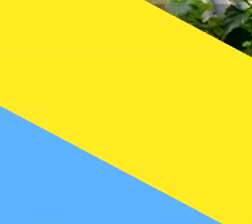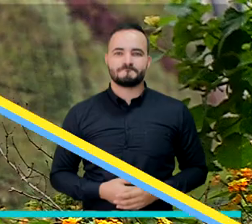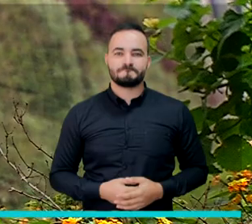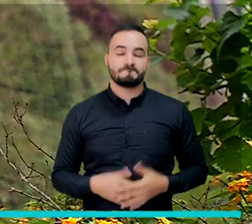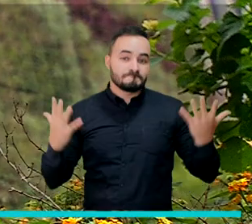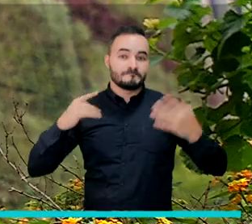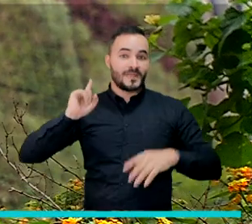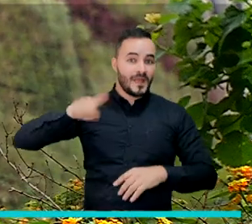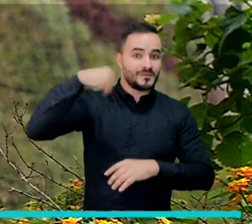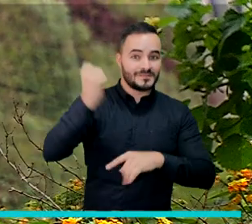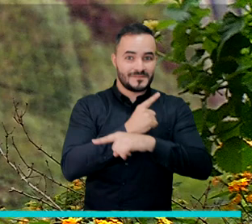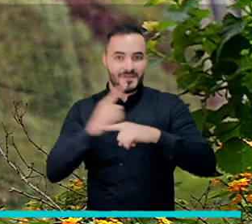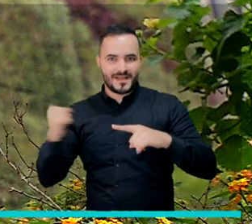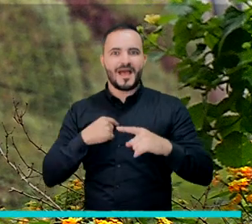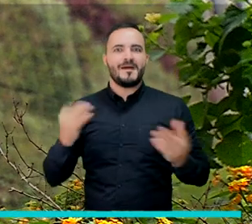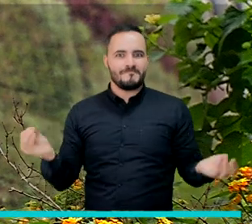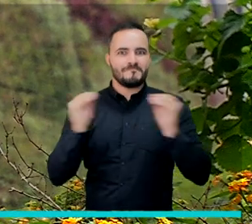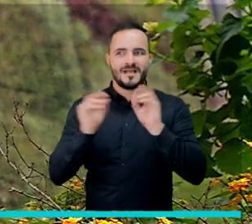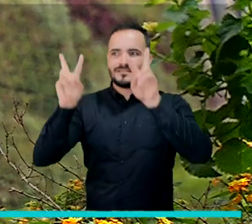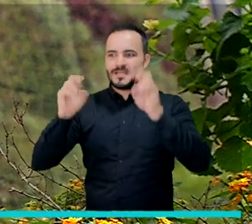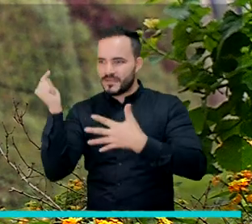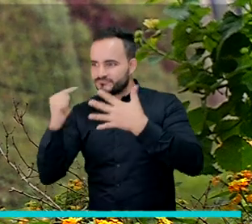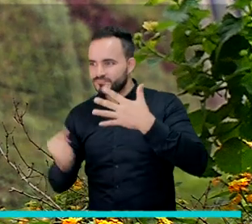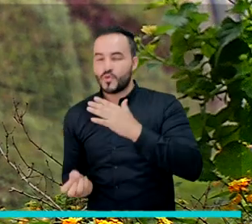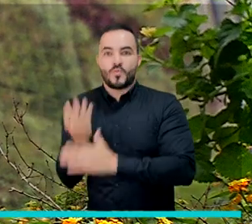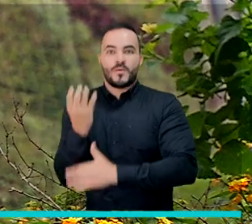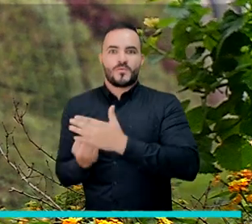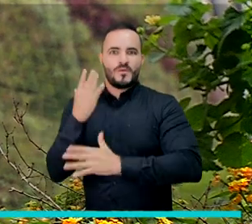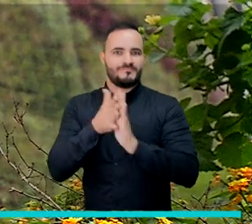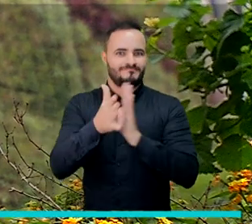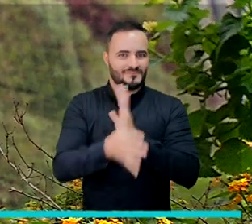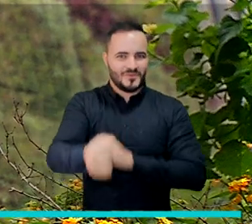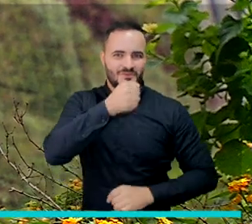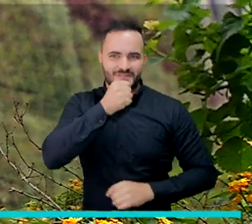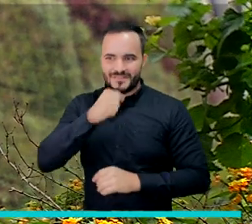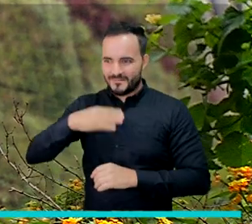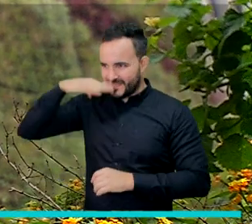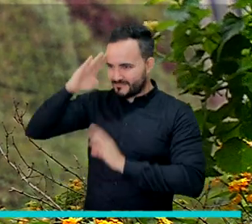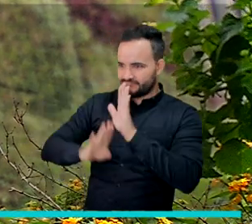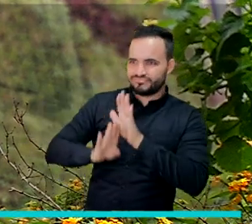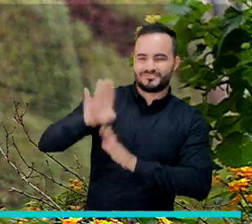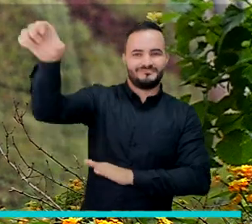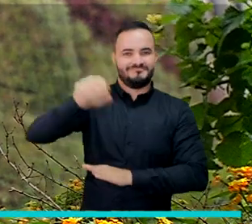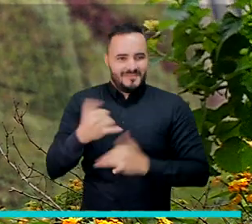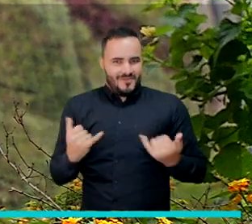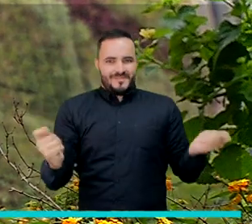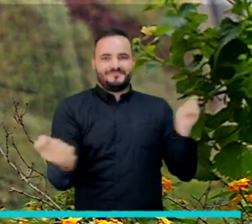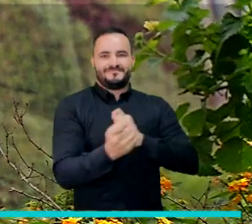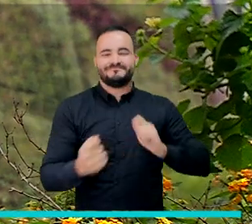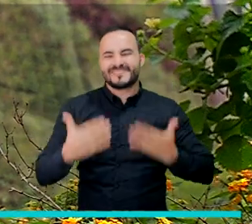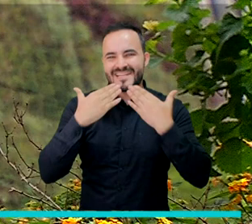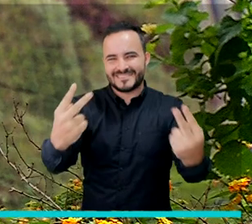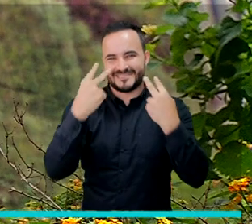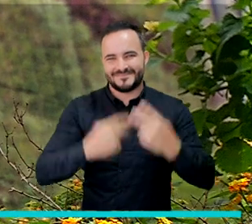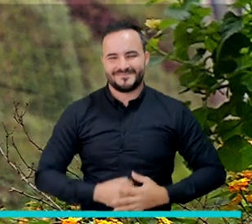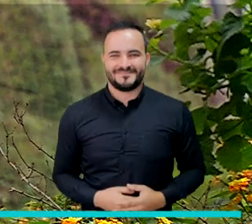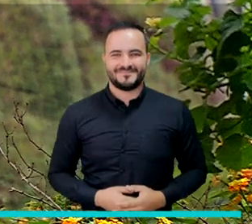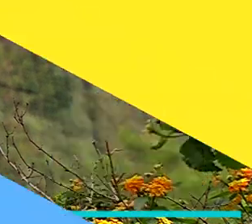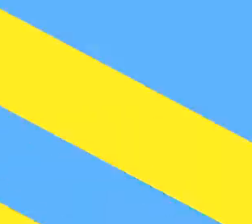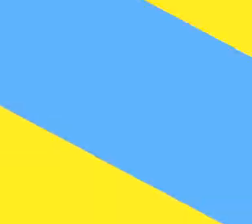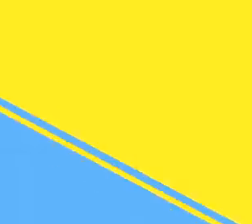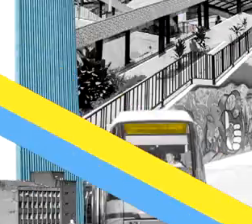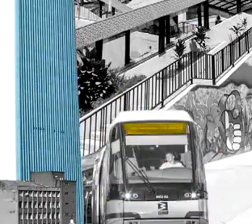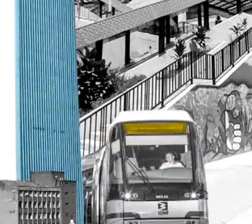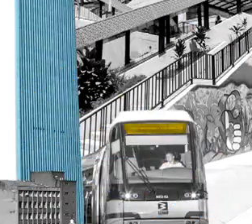La próxima semana una nueva emisión de Medellín Conecta TV con más historias de nuestra Medellín Futuro. Gracias por acompañarnos.